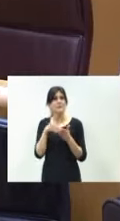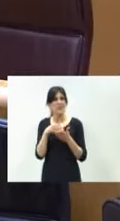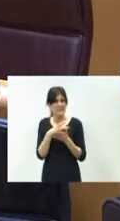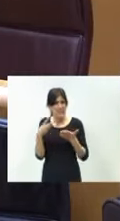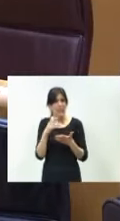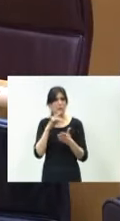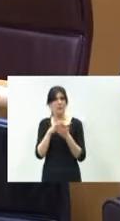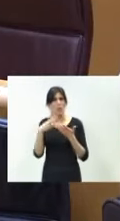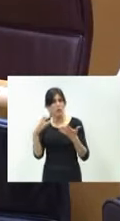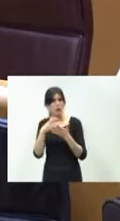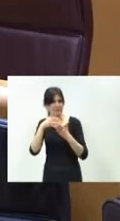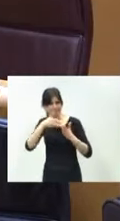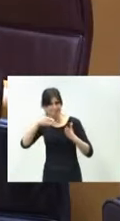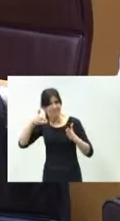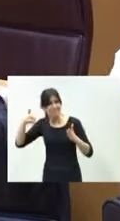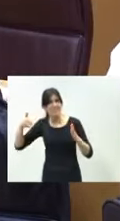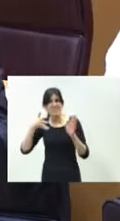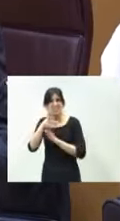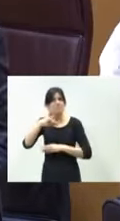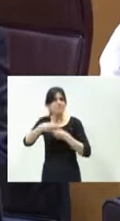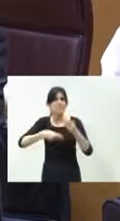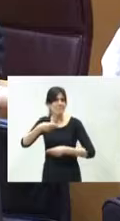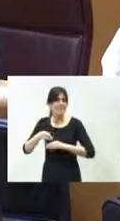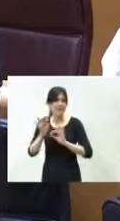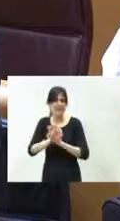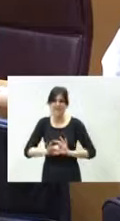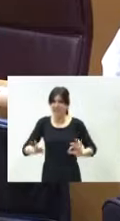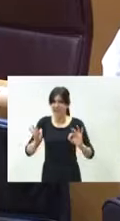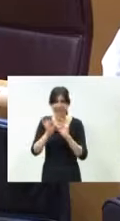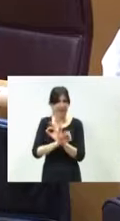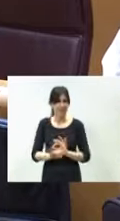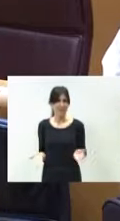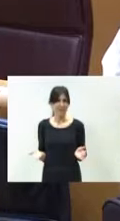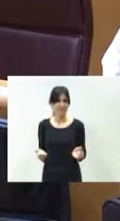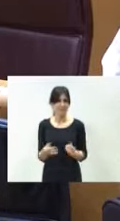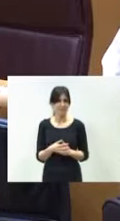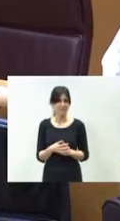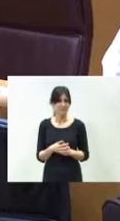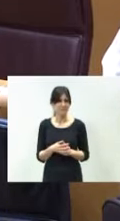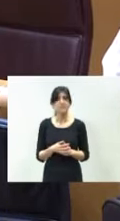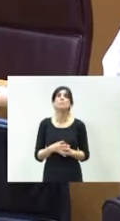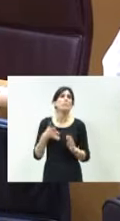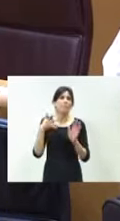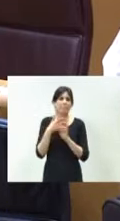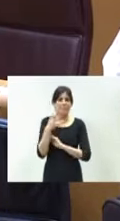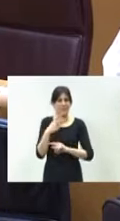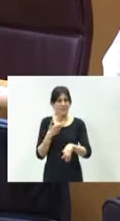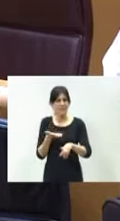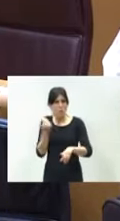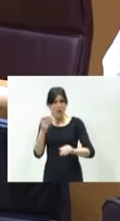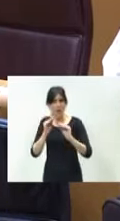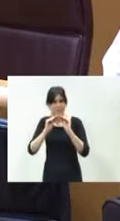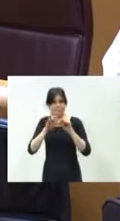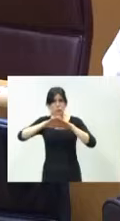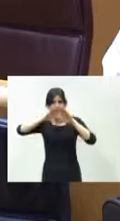y parte del 2018 en los que no hicieron ustedes absolutamente nada por sacar la bateadora, arreglar el